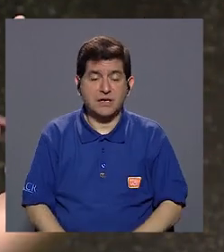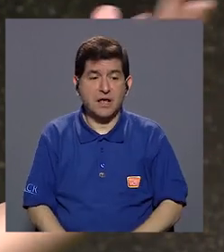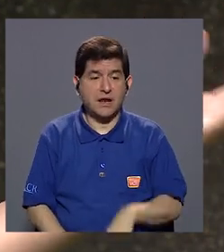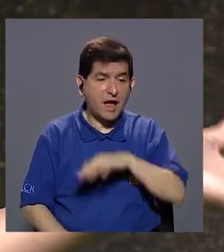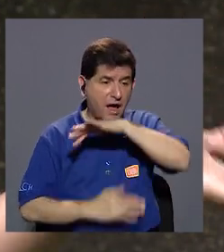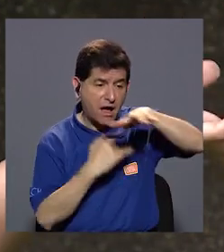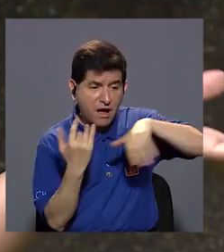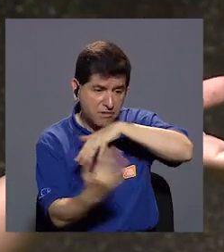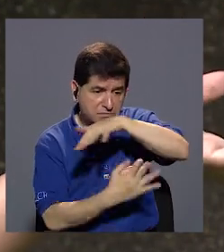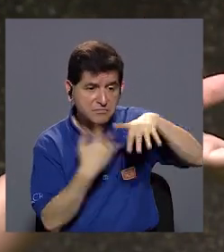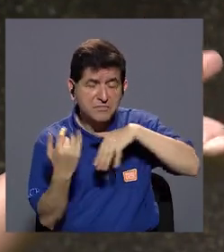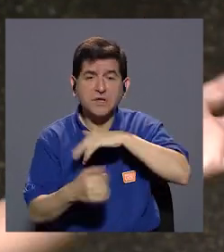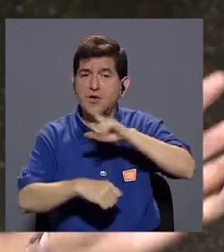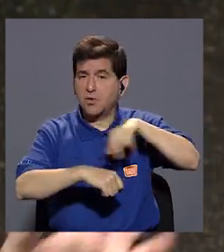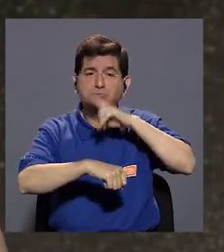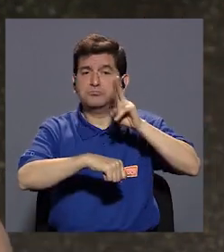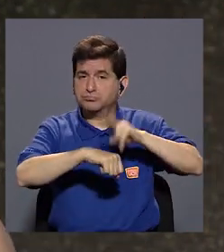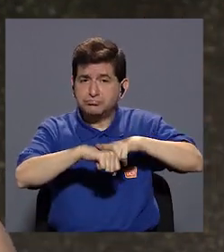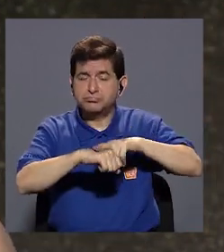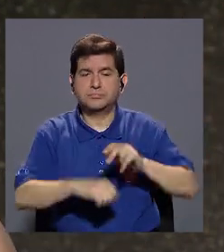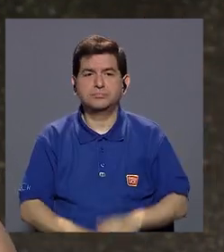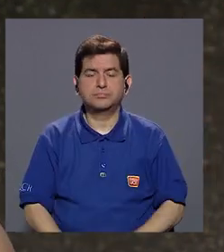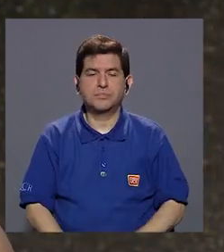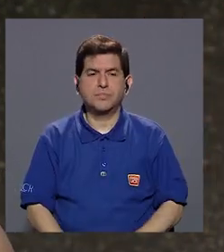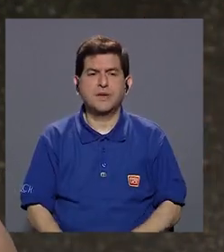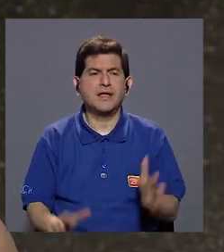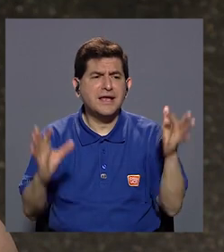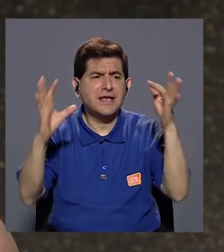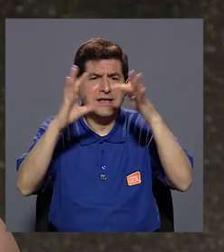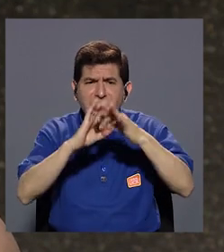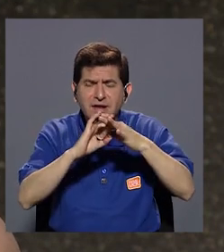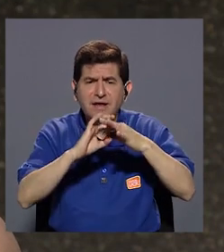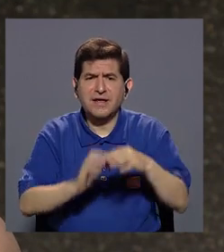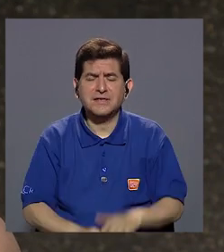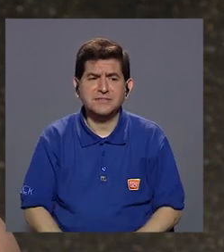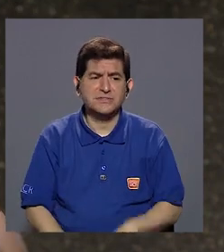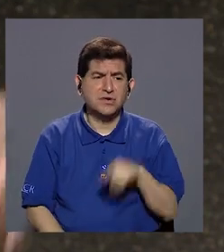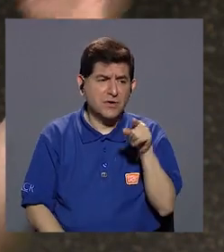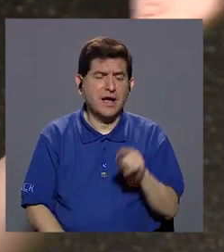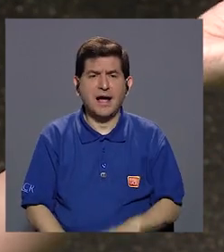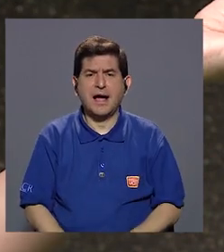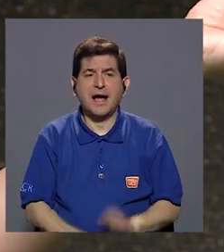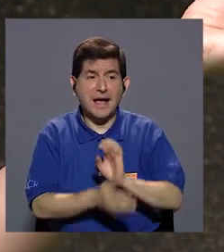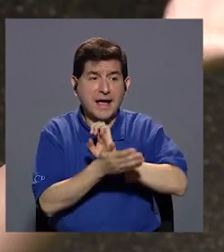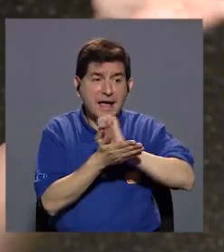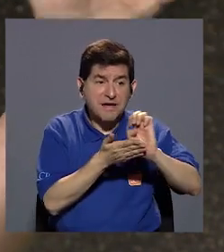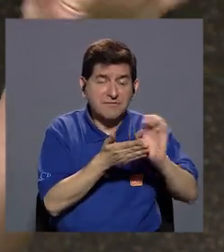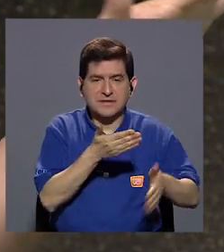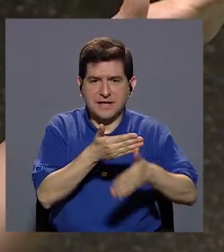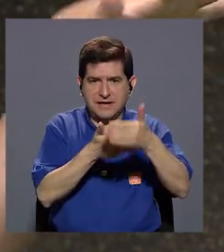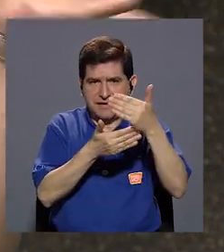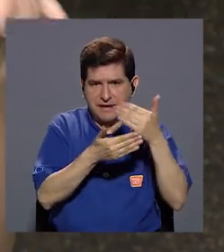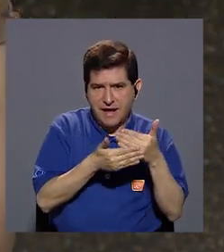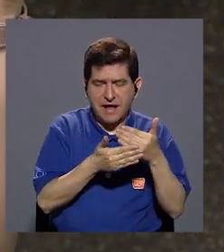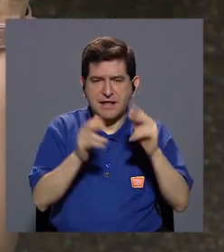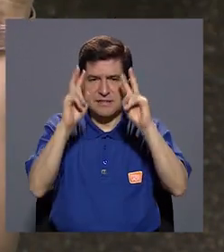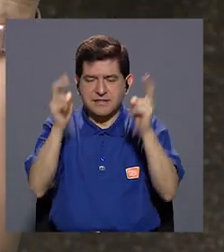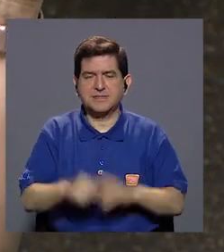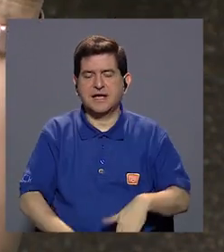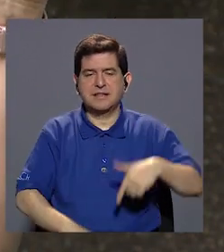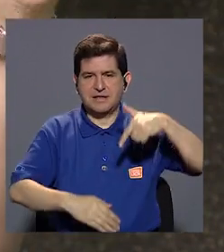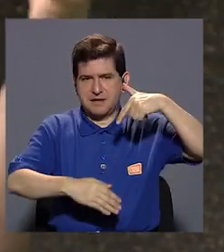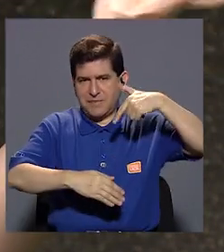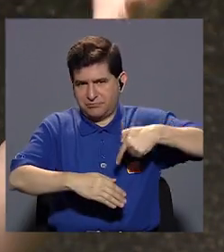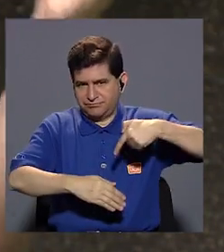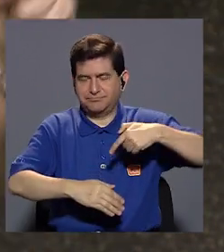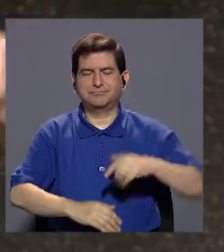de estar interactuando con ellas, ¿verdad? Todo lo que tiene que ver con prevención, antes de entrar específicamente en el tema